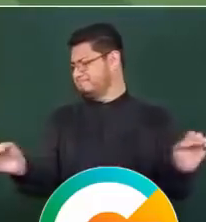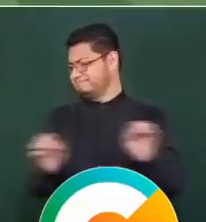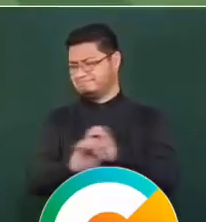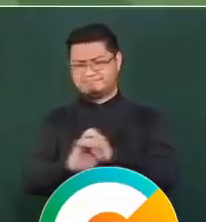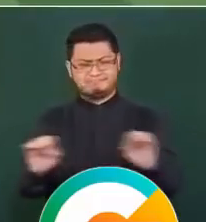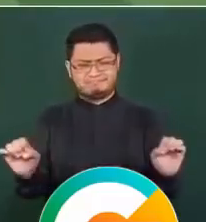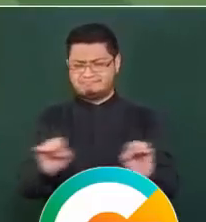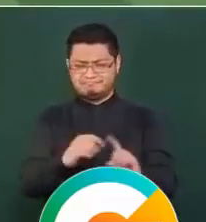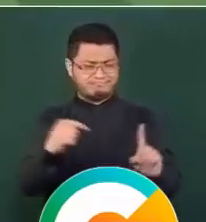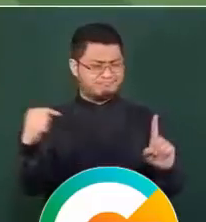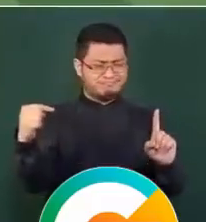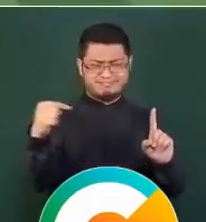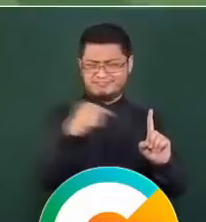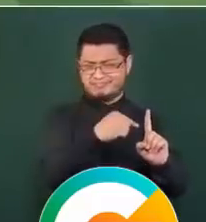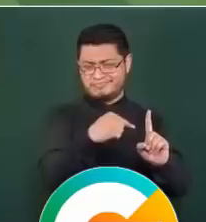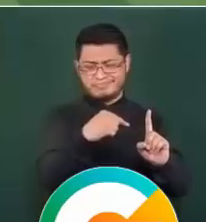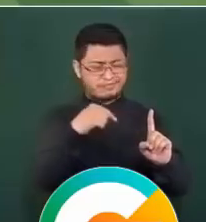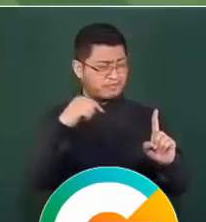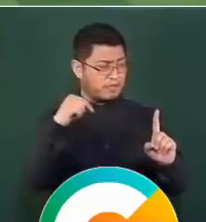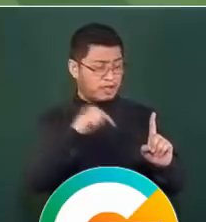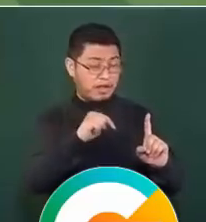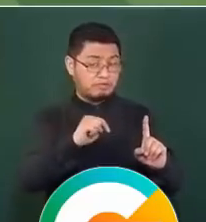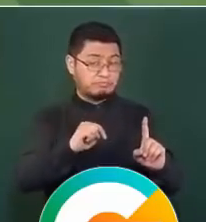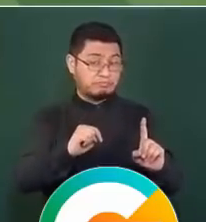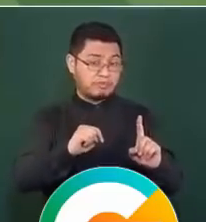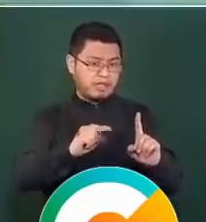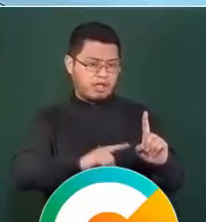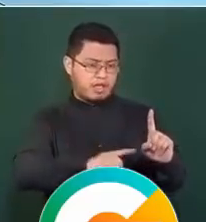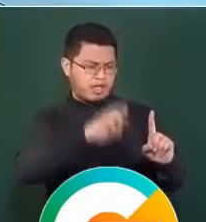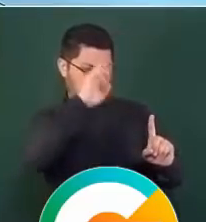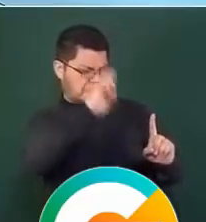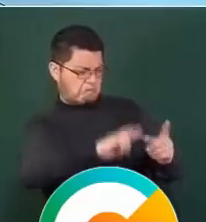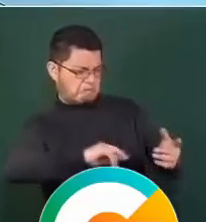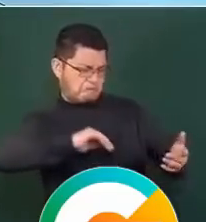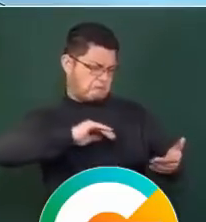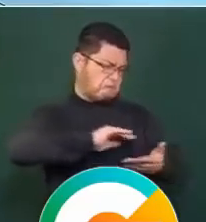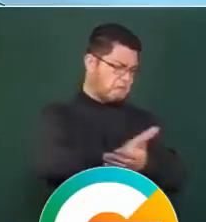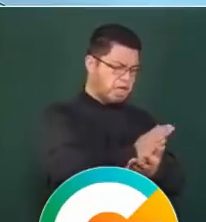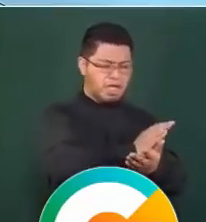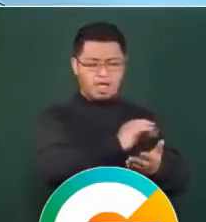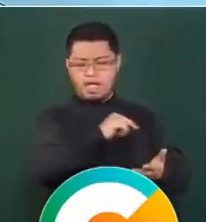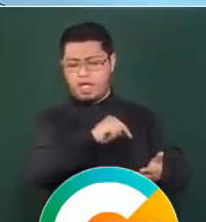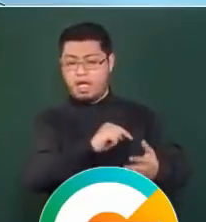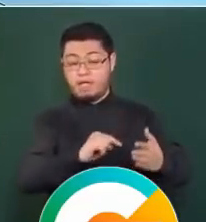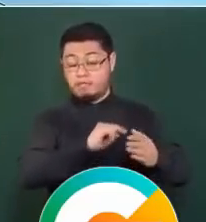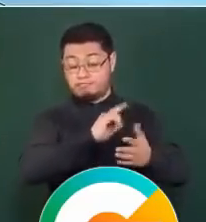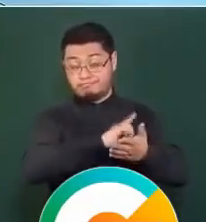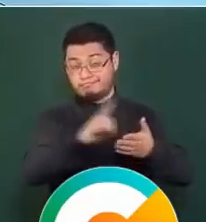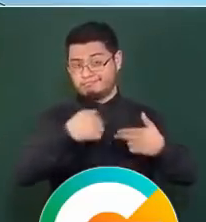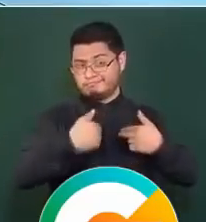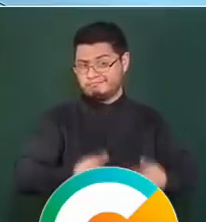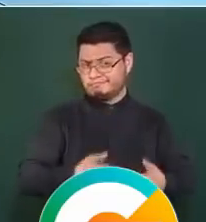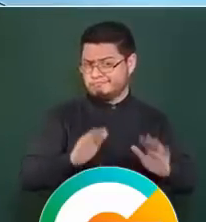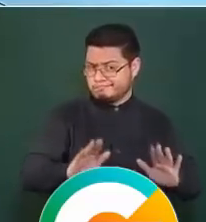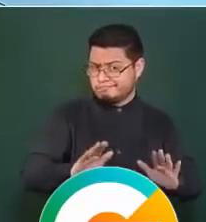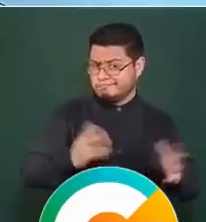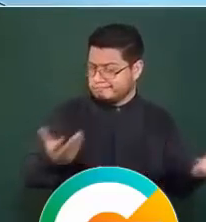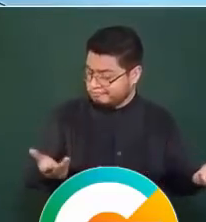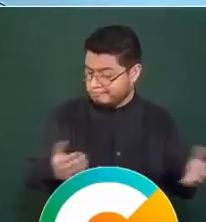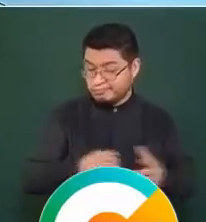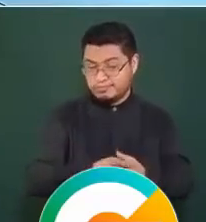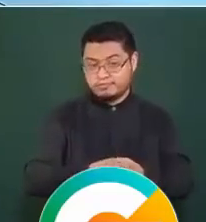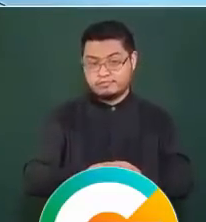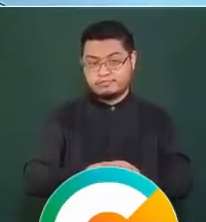un tema de falta de respeto a los derechos humanos, absolutamente, bueno, pues